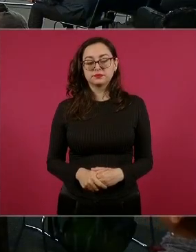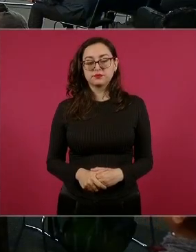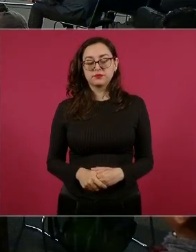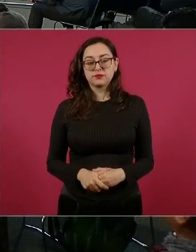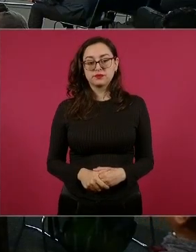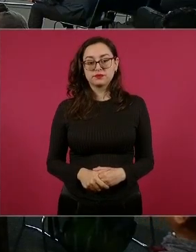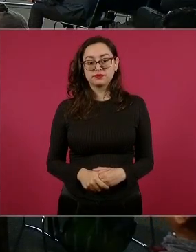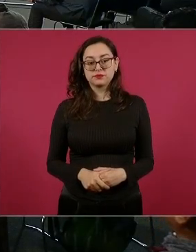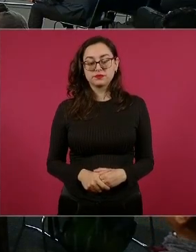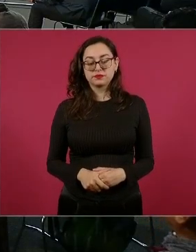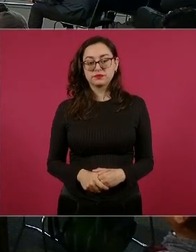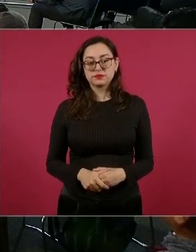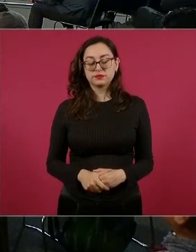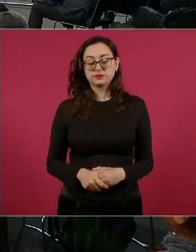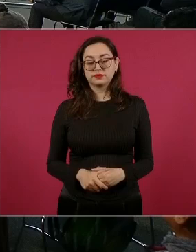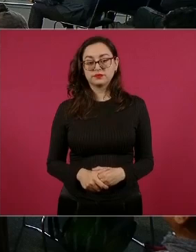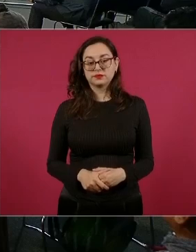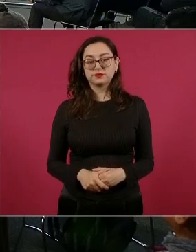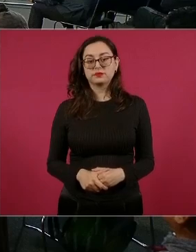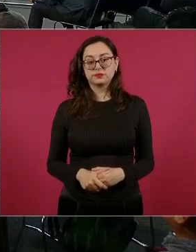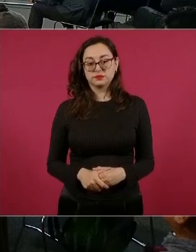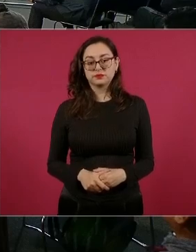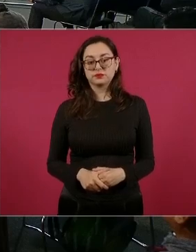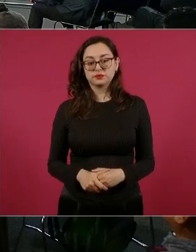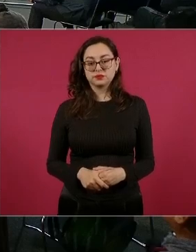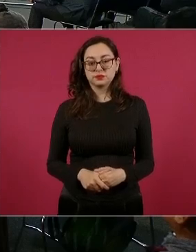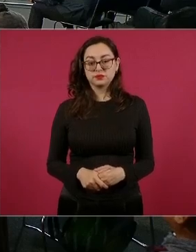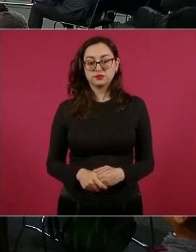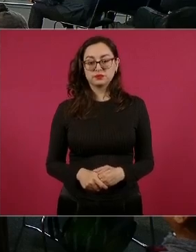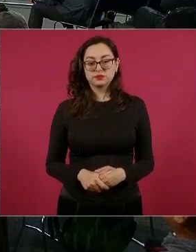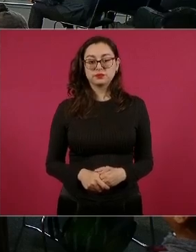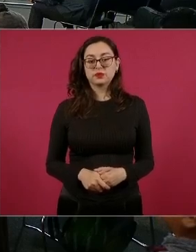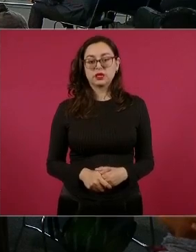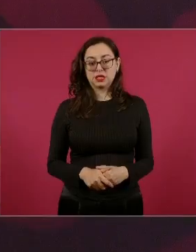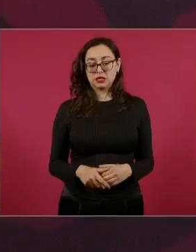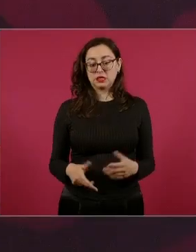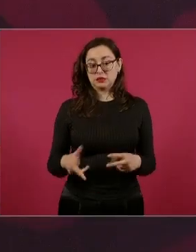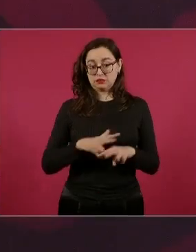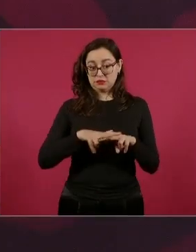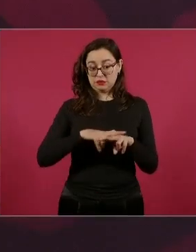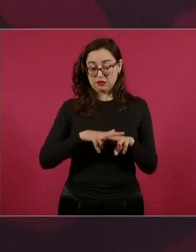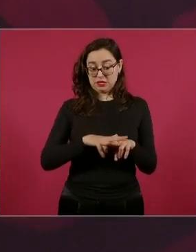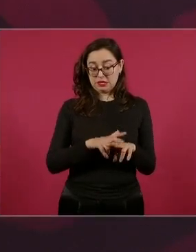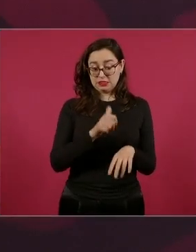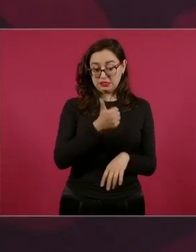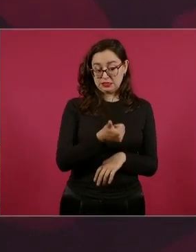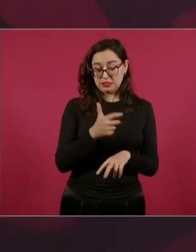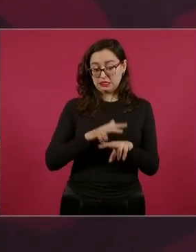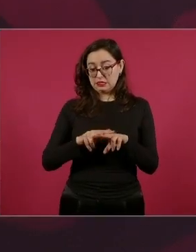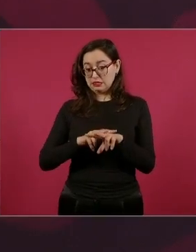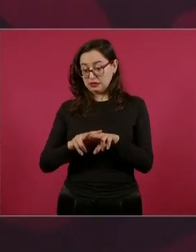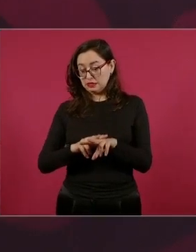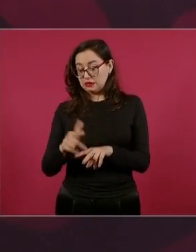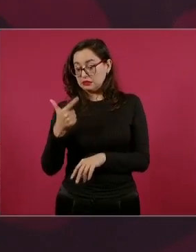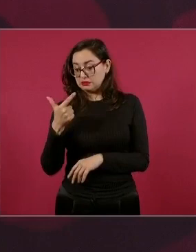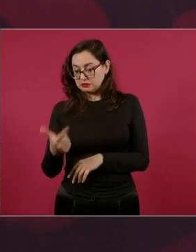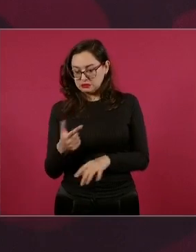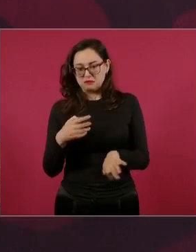trabajando en esos dos tramos, son